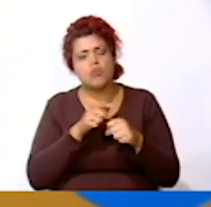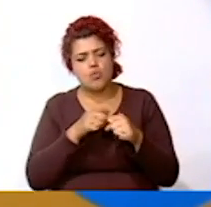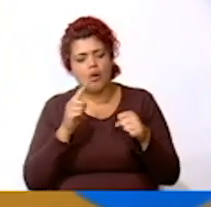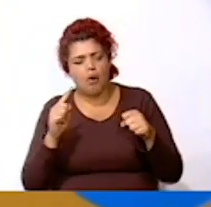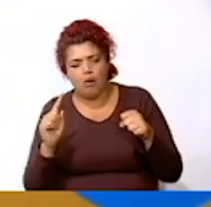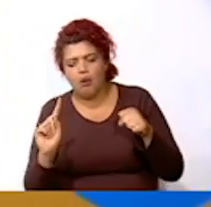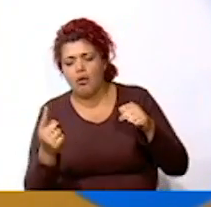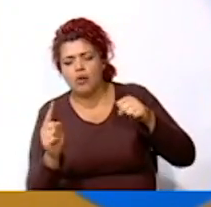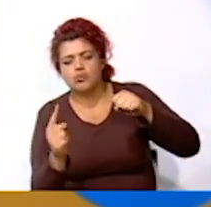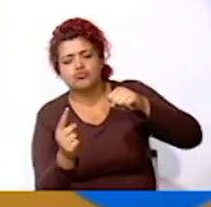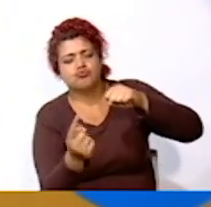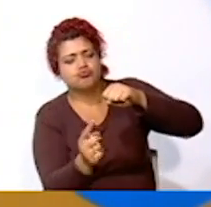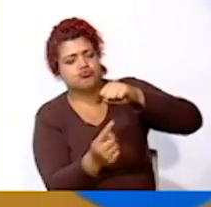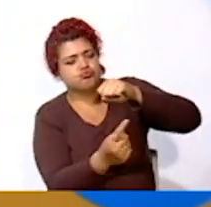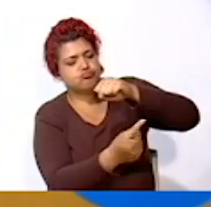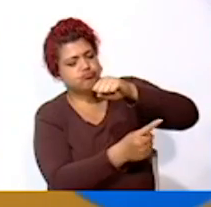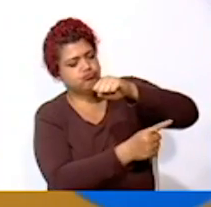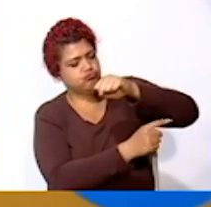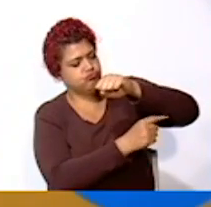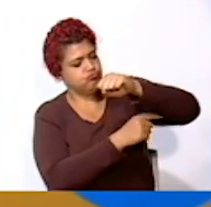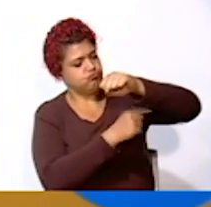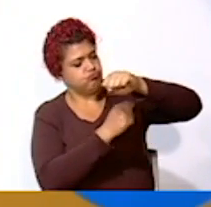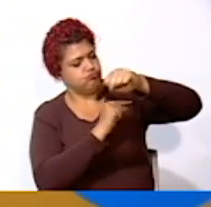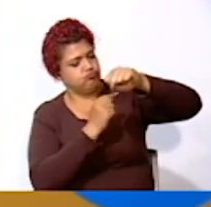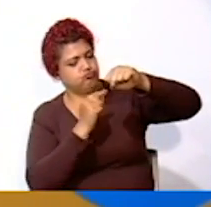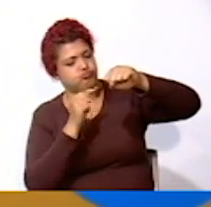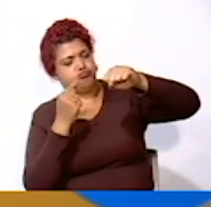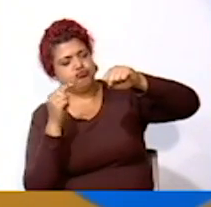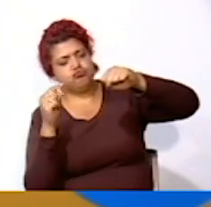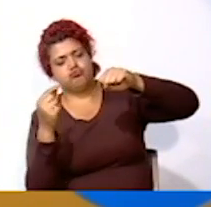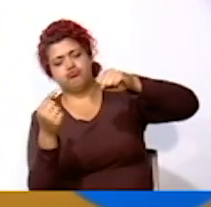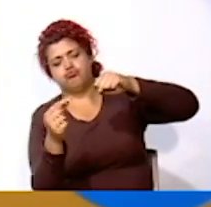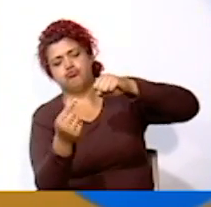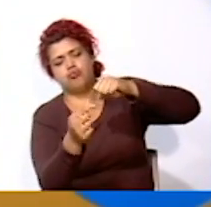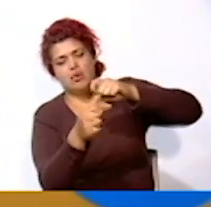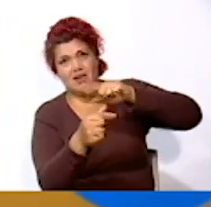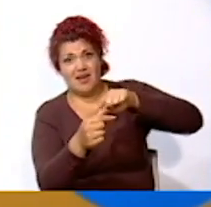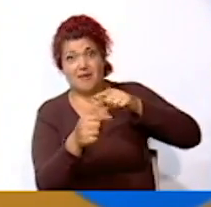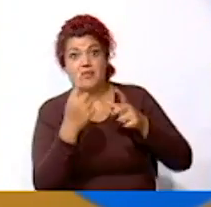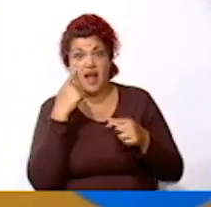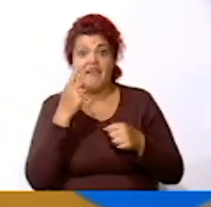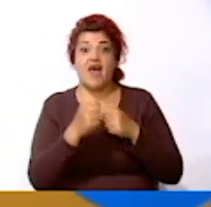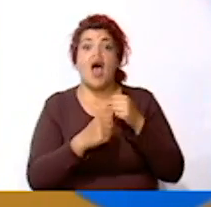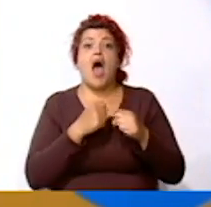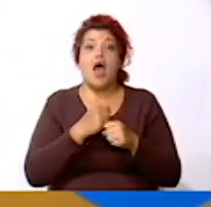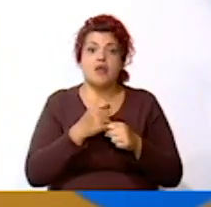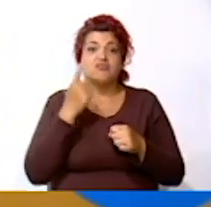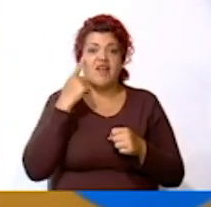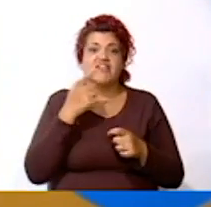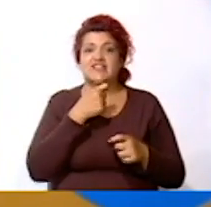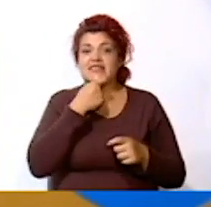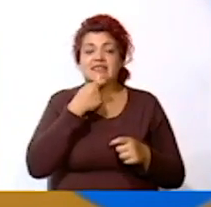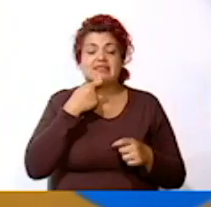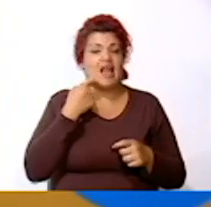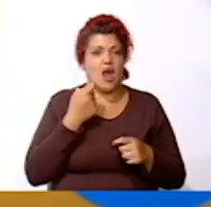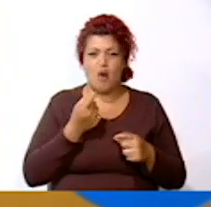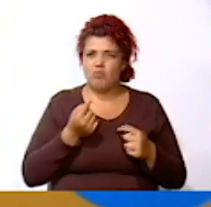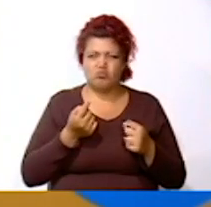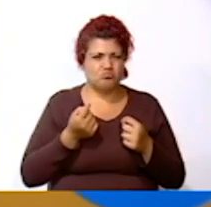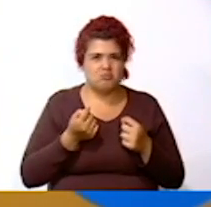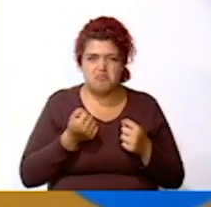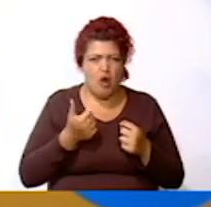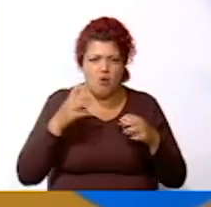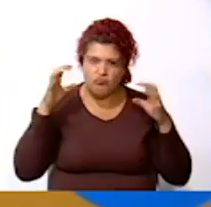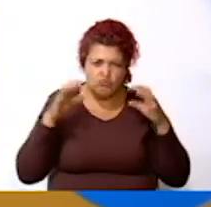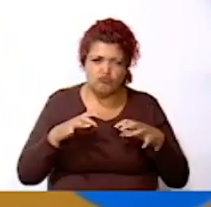la vuelta al sol Dura un año Y en ese año tenemos la estación seca Que es cuando hay poca presencia de